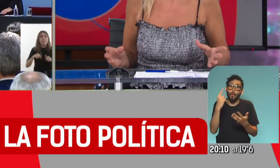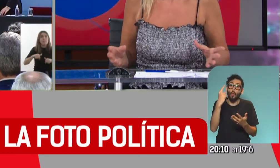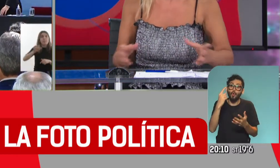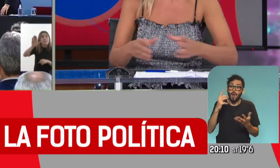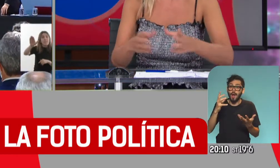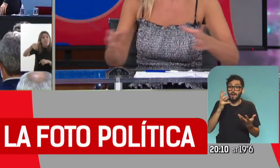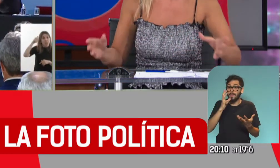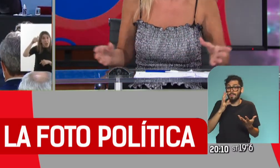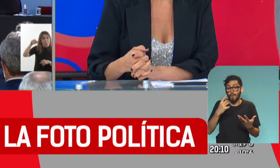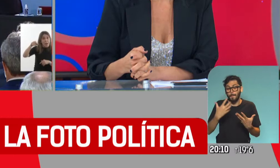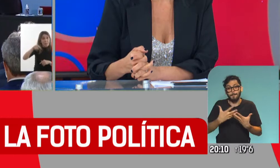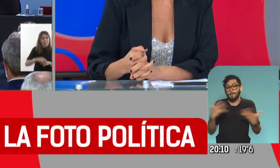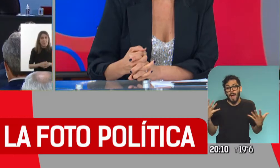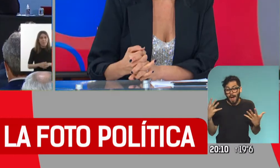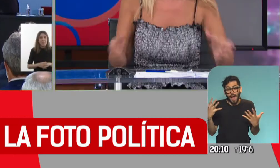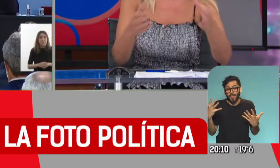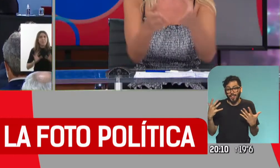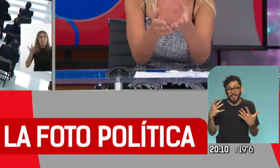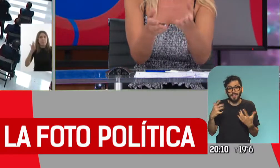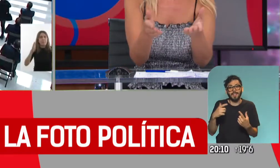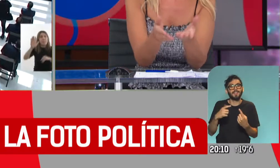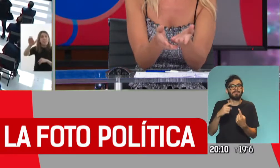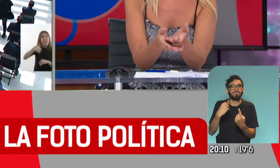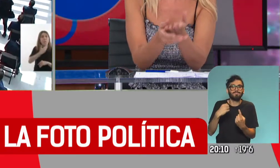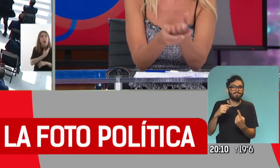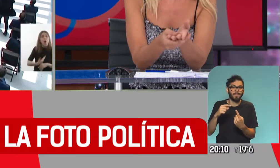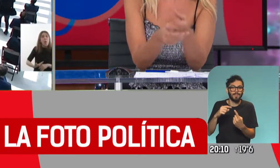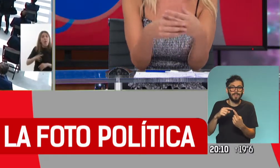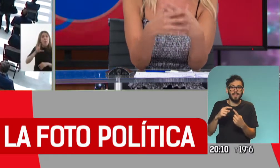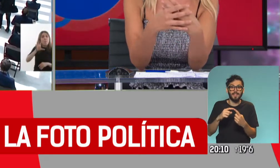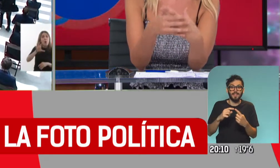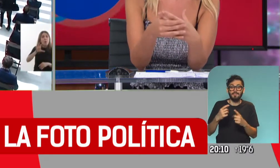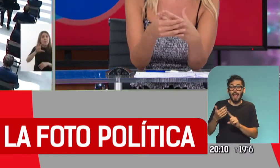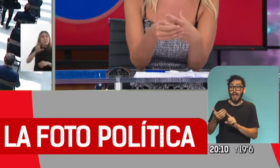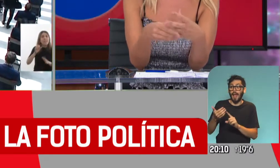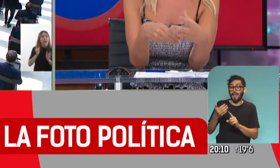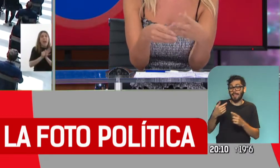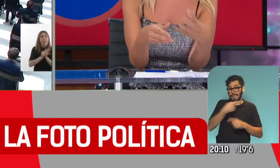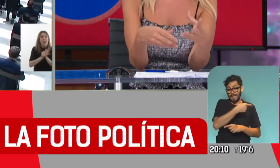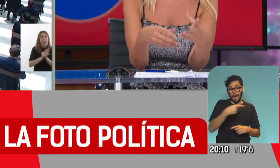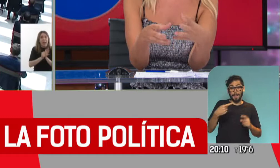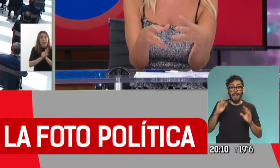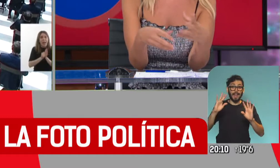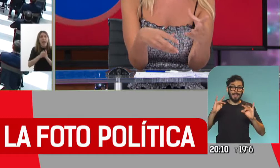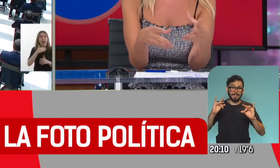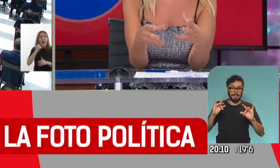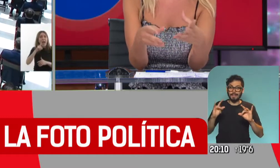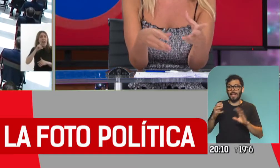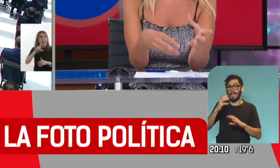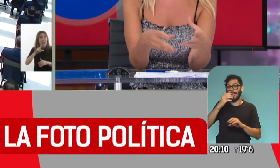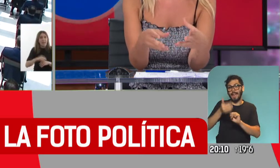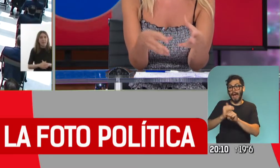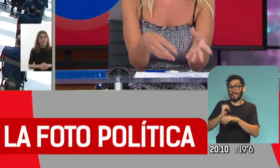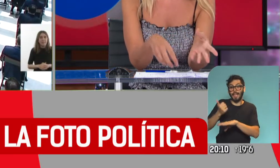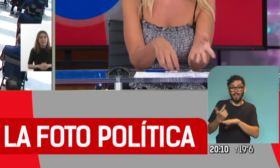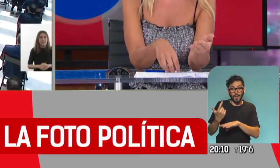la habitación, podemos decir, o la ausencia del elefante. Era la ausencia de la reta después de una semana complicada, con idas y